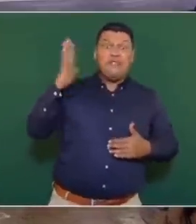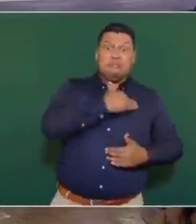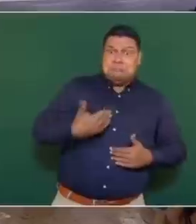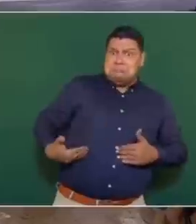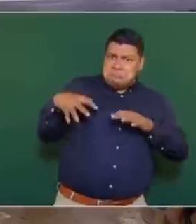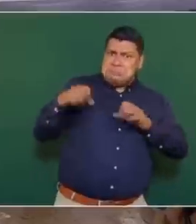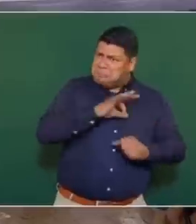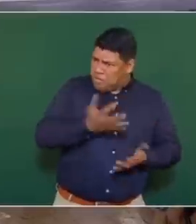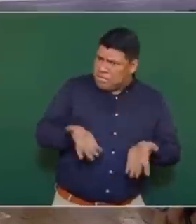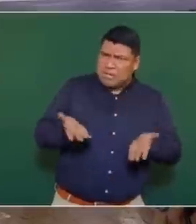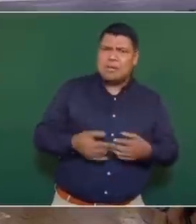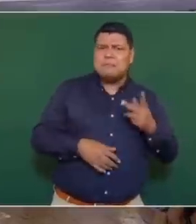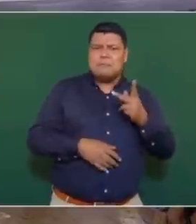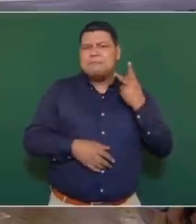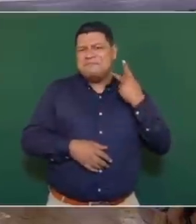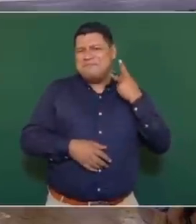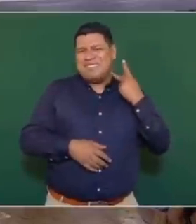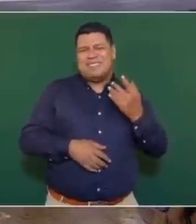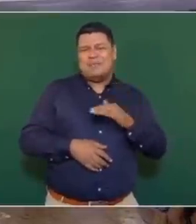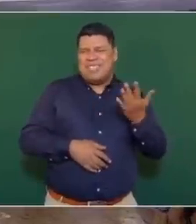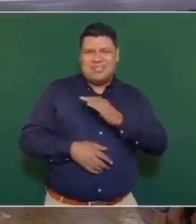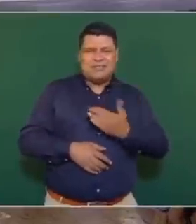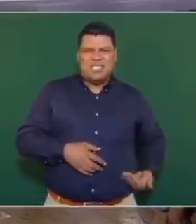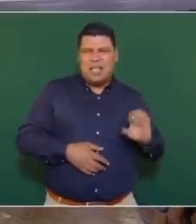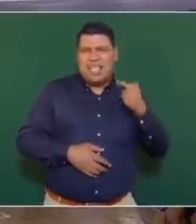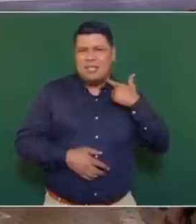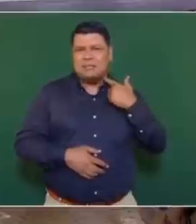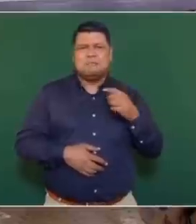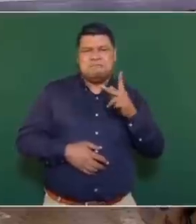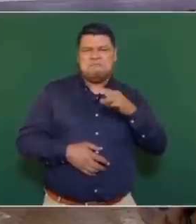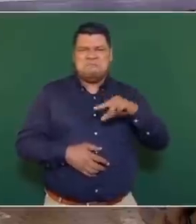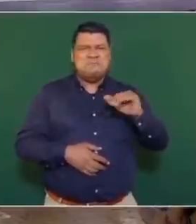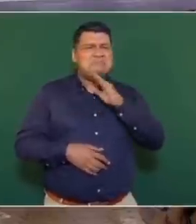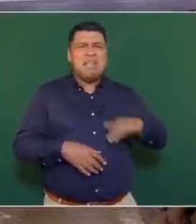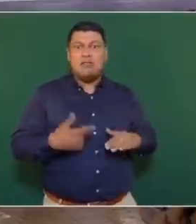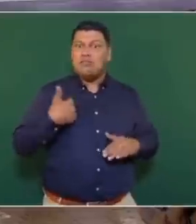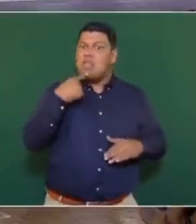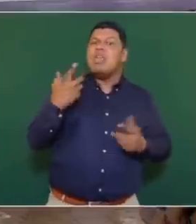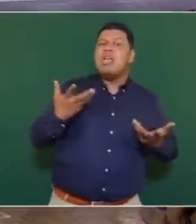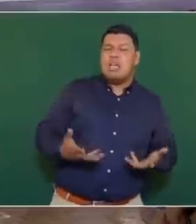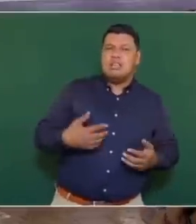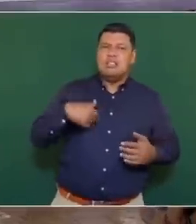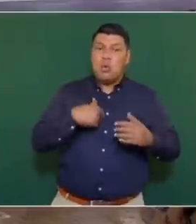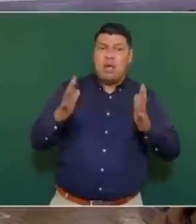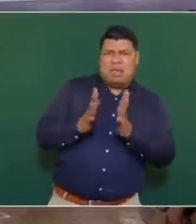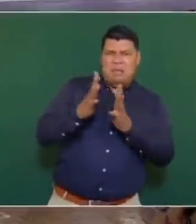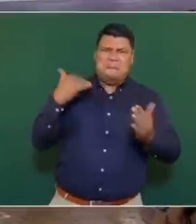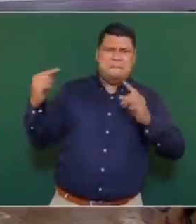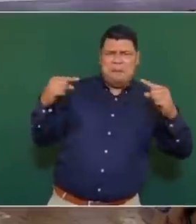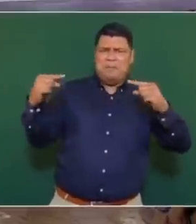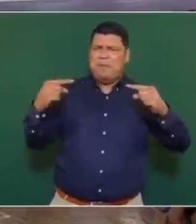presidencia, porque Peña está muy desprestigiado. si dices en el debate